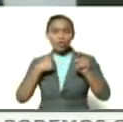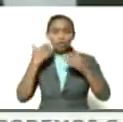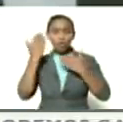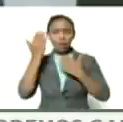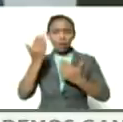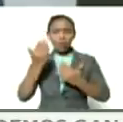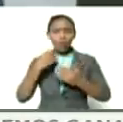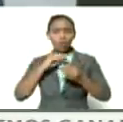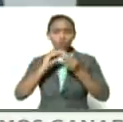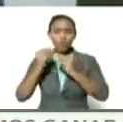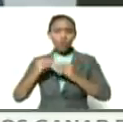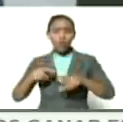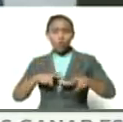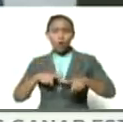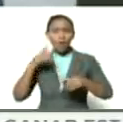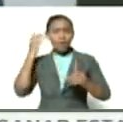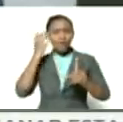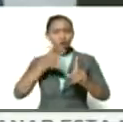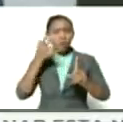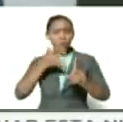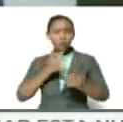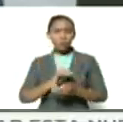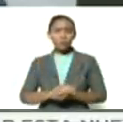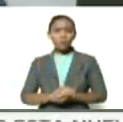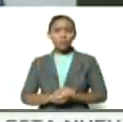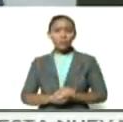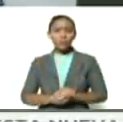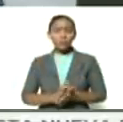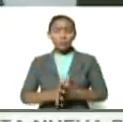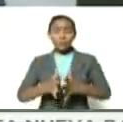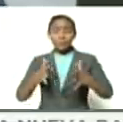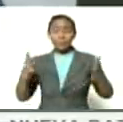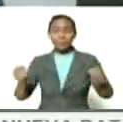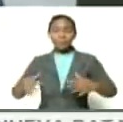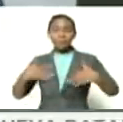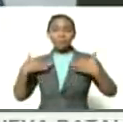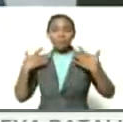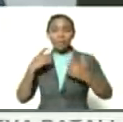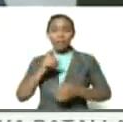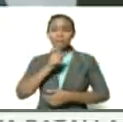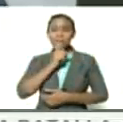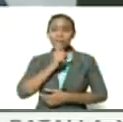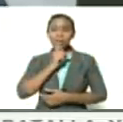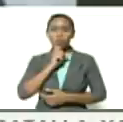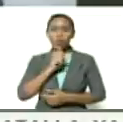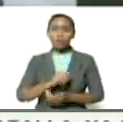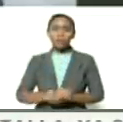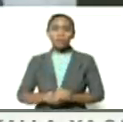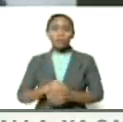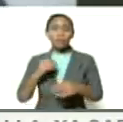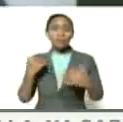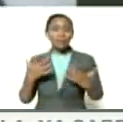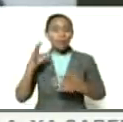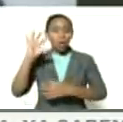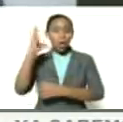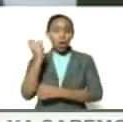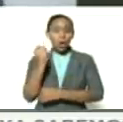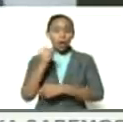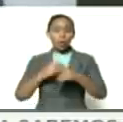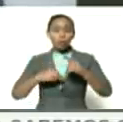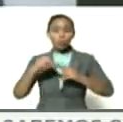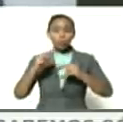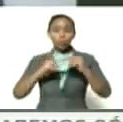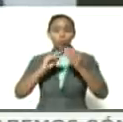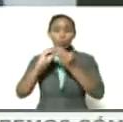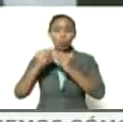la creación de este espacio de formación enorme entusiasmo gran desafío que va a lograr creo yo materializar